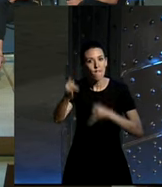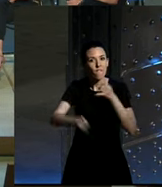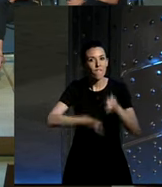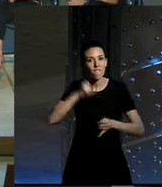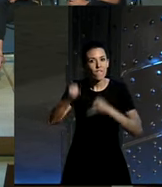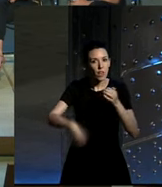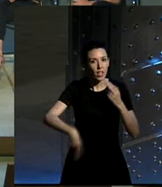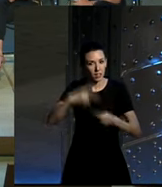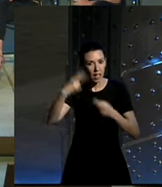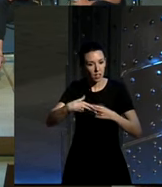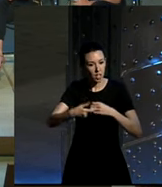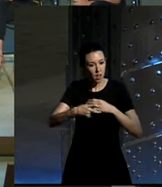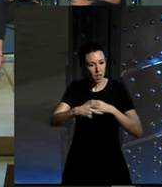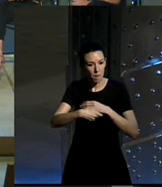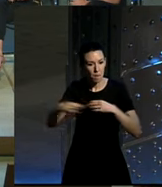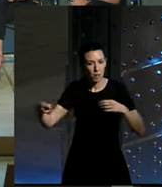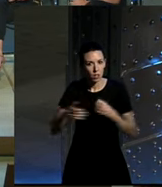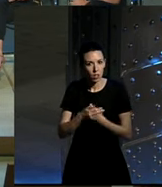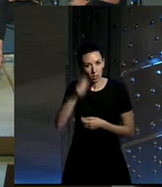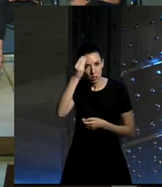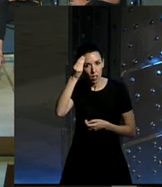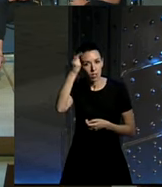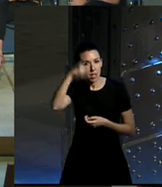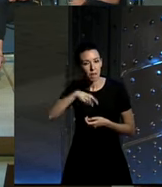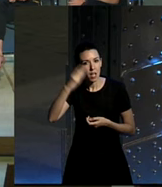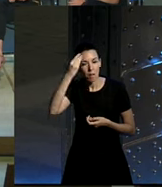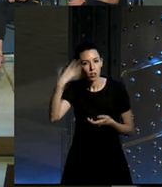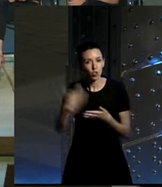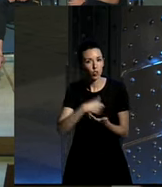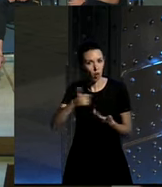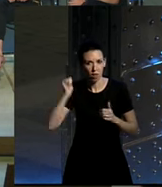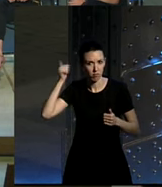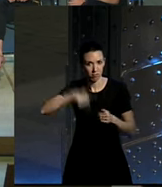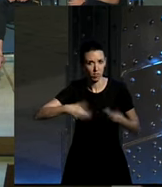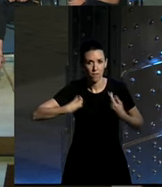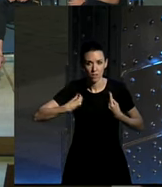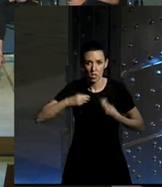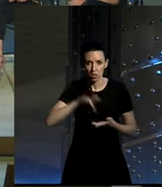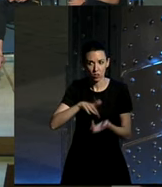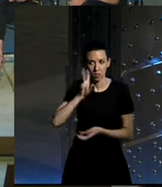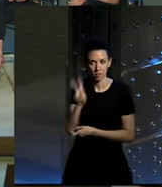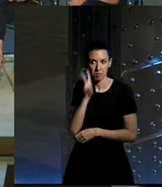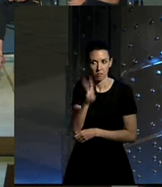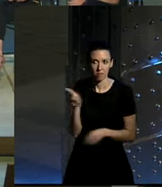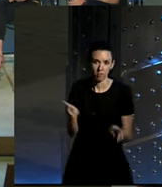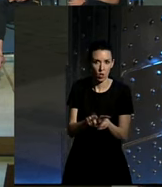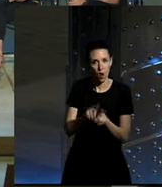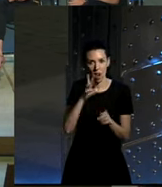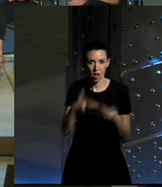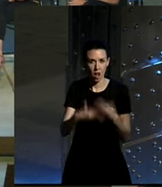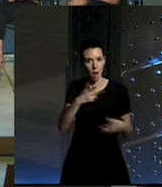bicitaxis sí en Bogotá también es como muy de toda la vida es una cosa de toda la vida que está volviendo así como porque mola